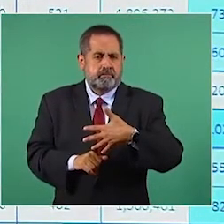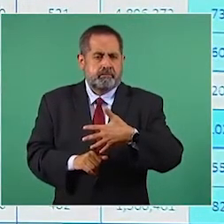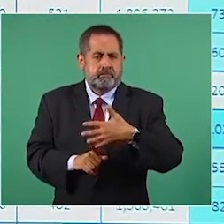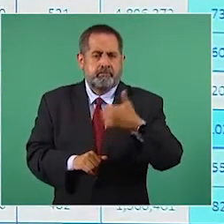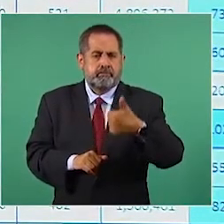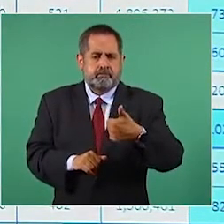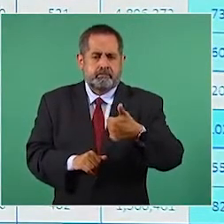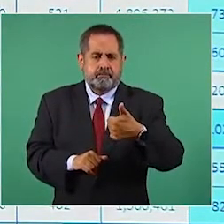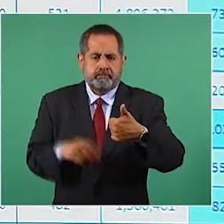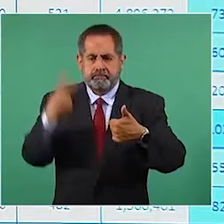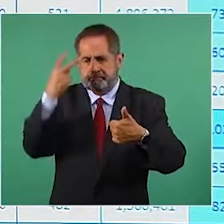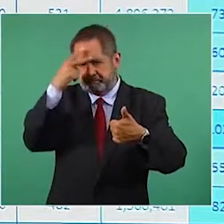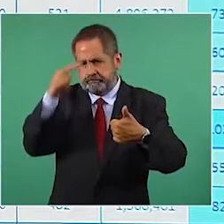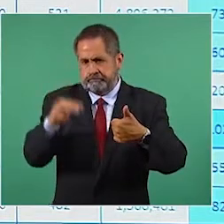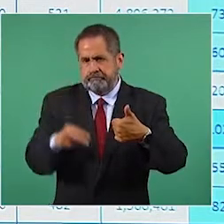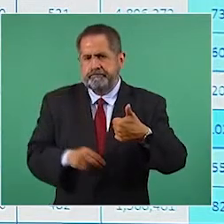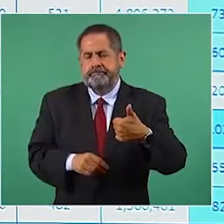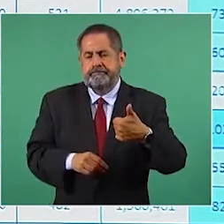Sexto, México.